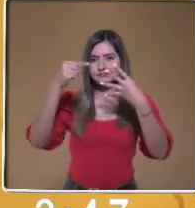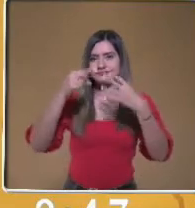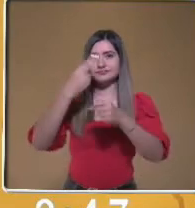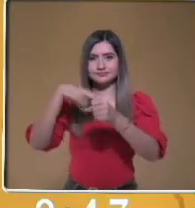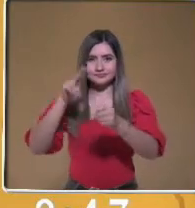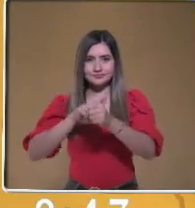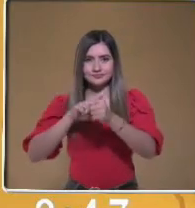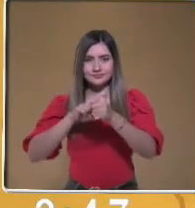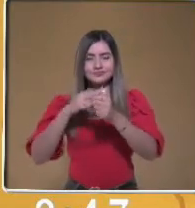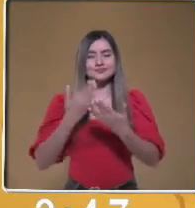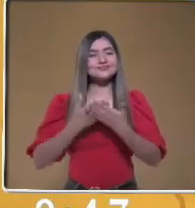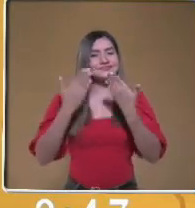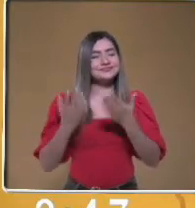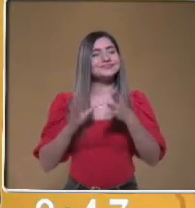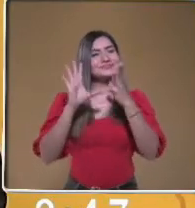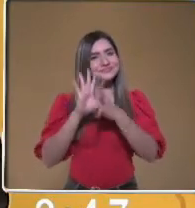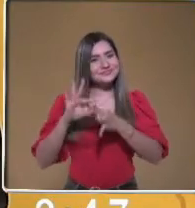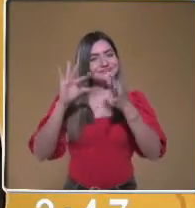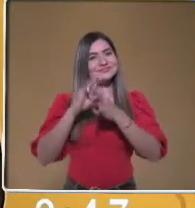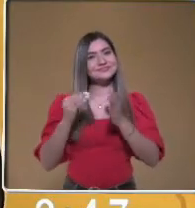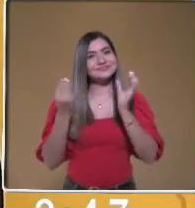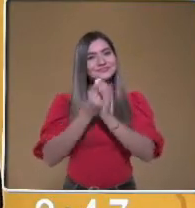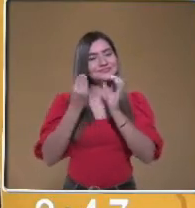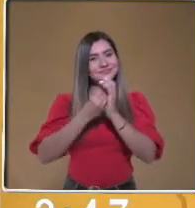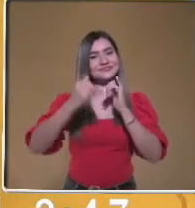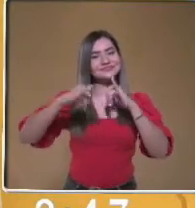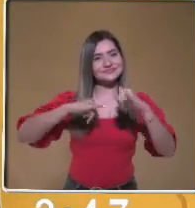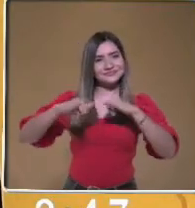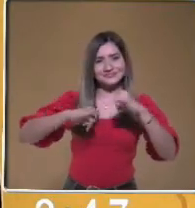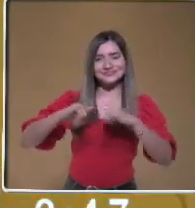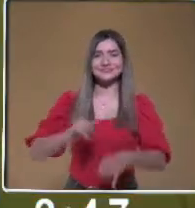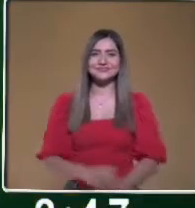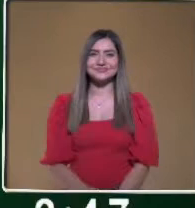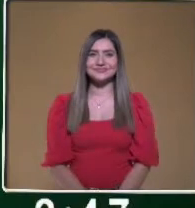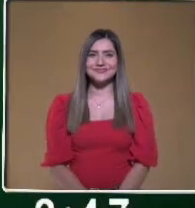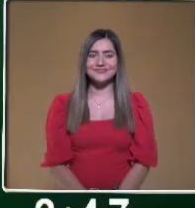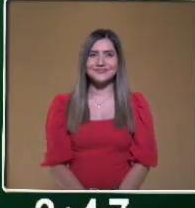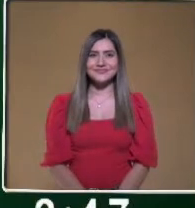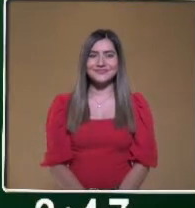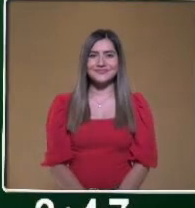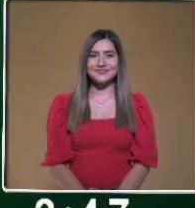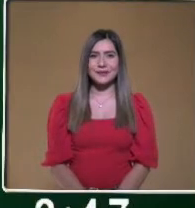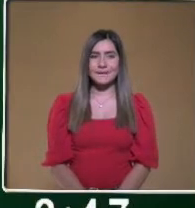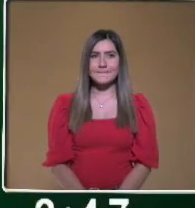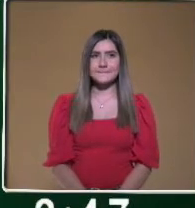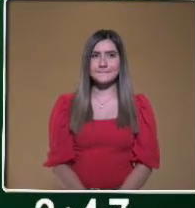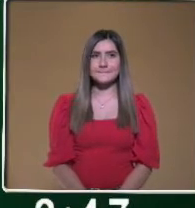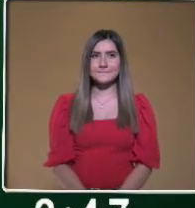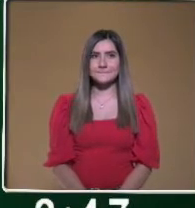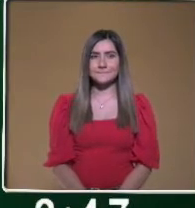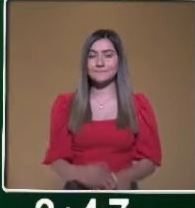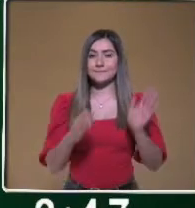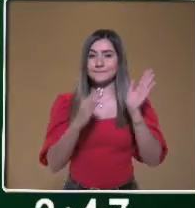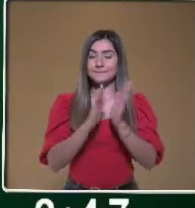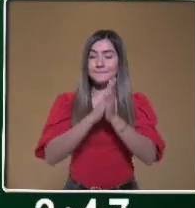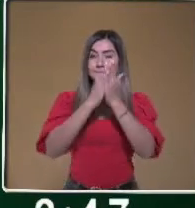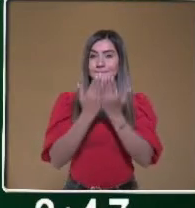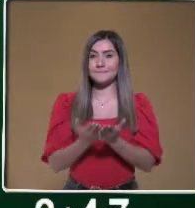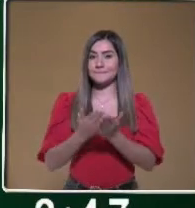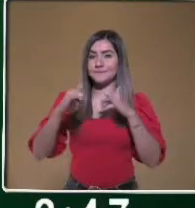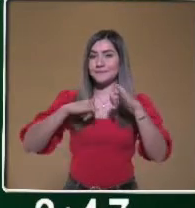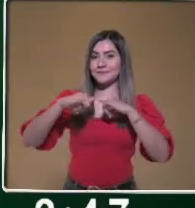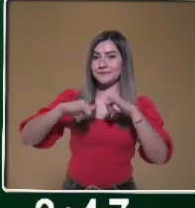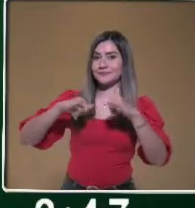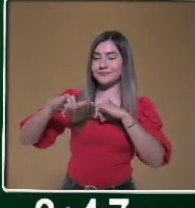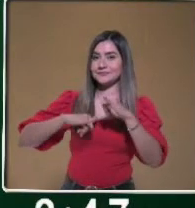clase que vamos a ver el día de hoy en la asignatura de geografía. Recursos naturales. Para eso vas a tomar tu libro de geografía